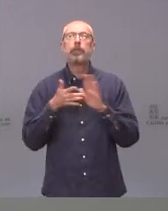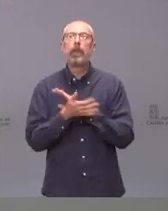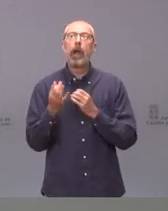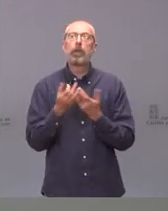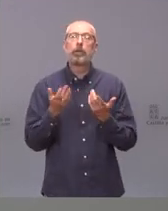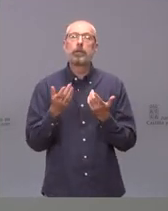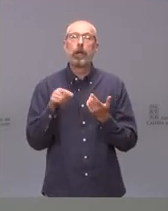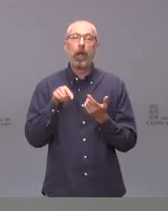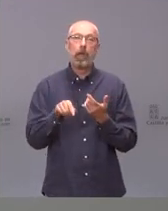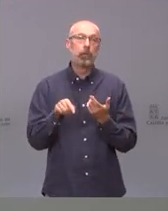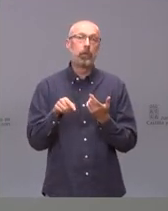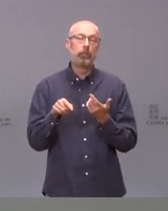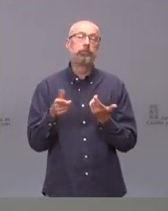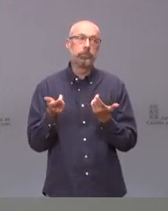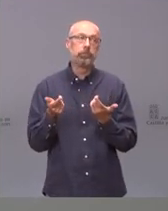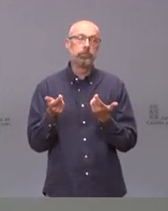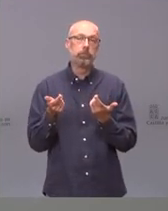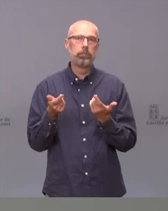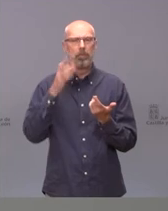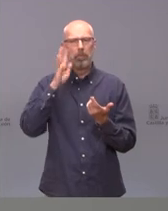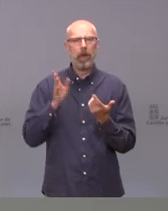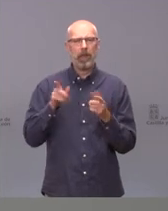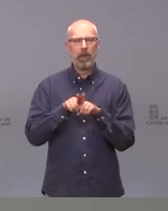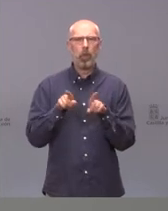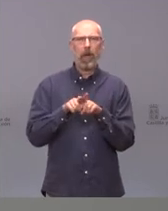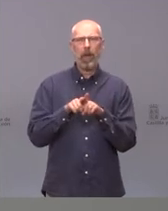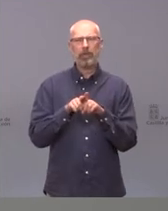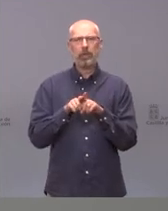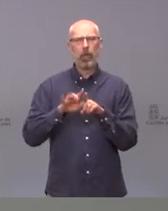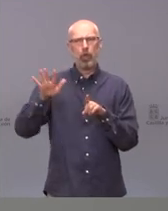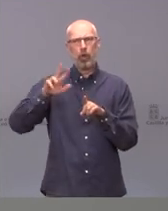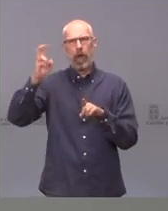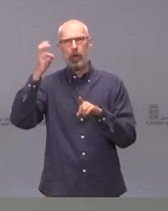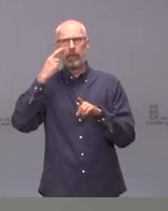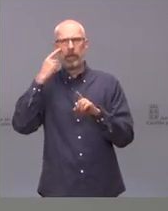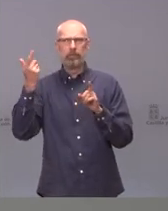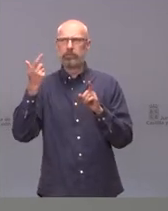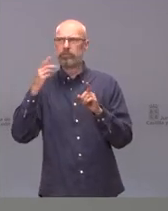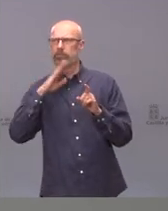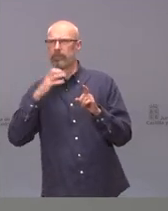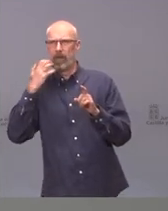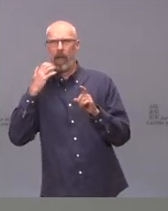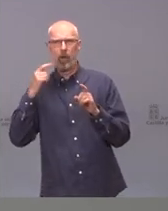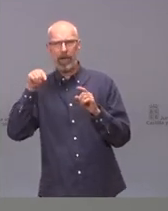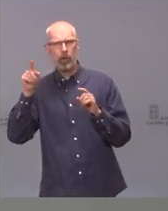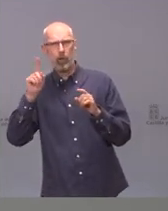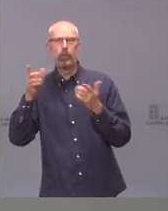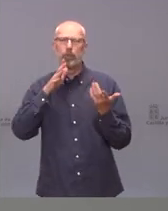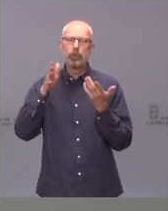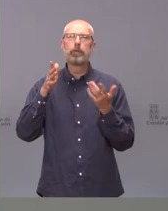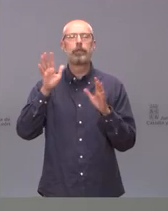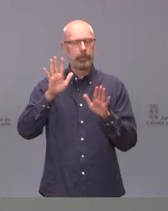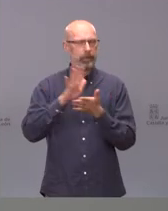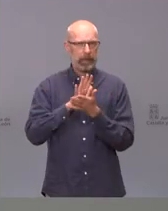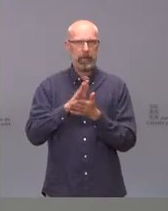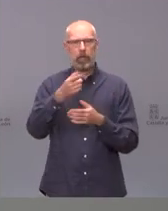es lo que probablemente da la impresión en los números de que no se ajusta. Pero el tema es que se va a hacer una